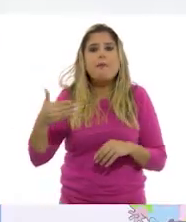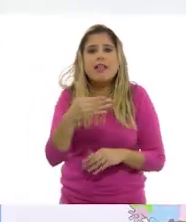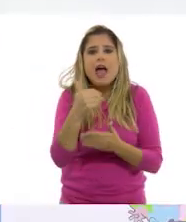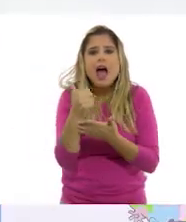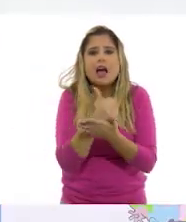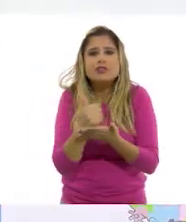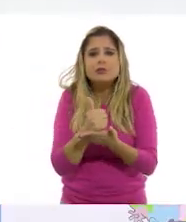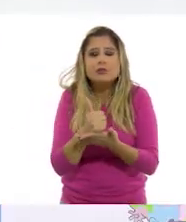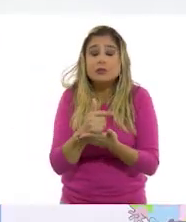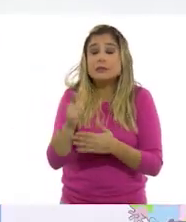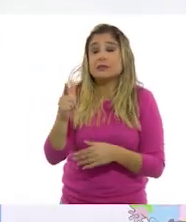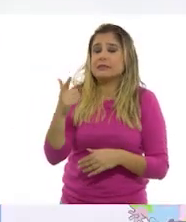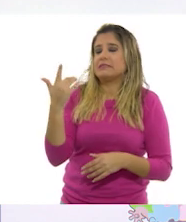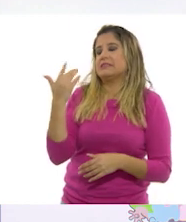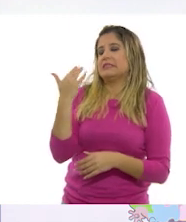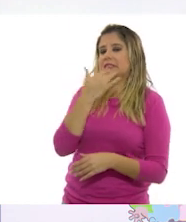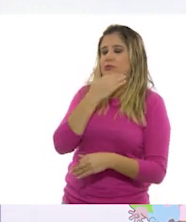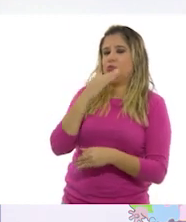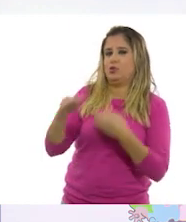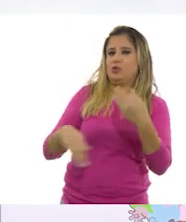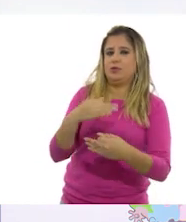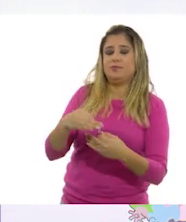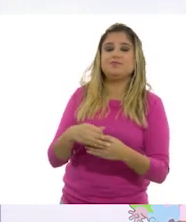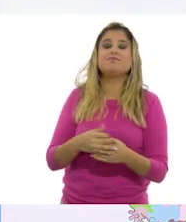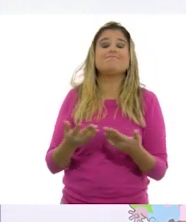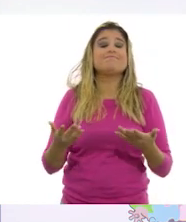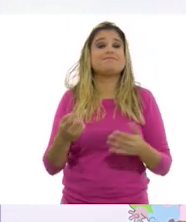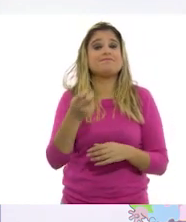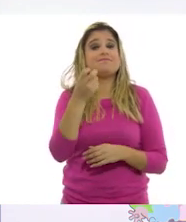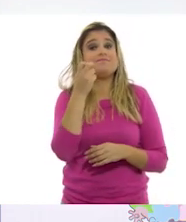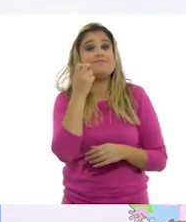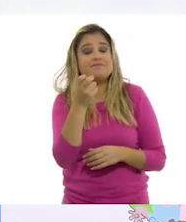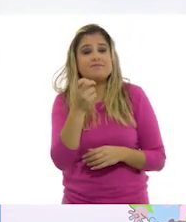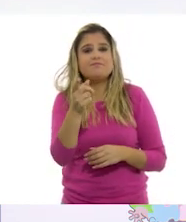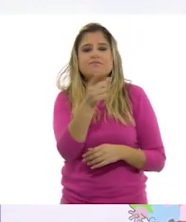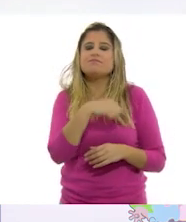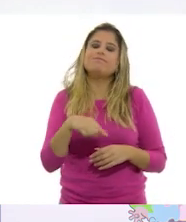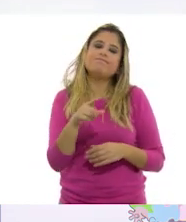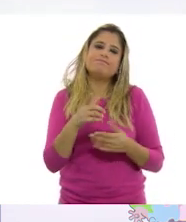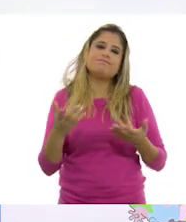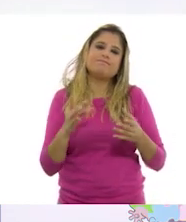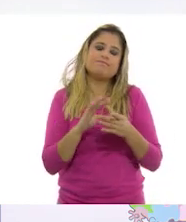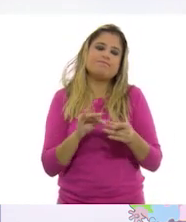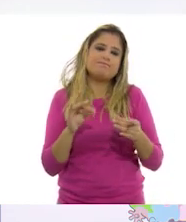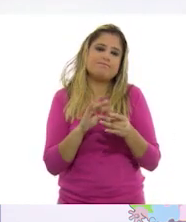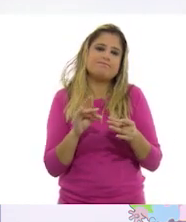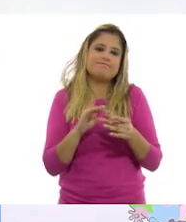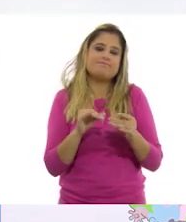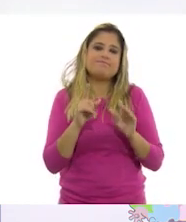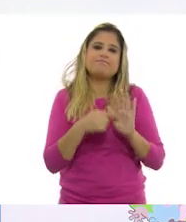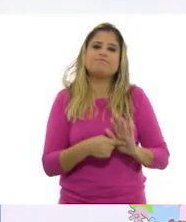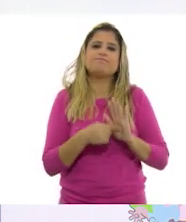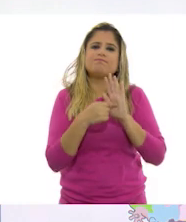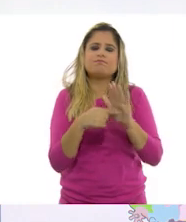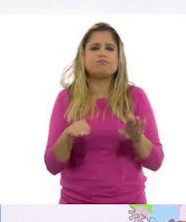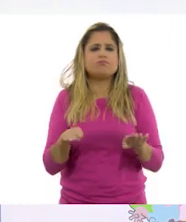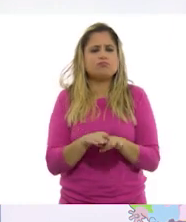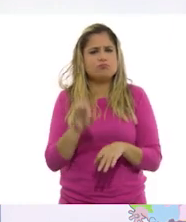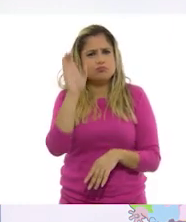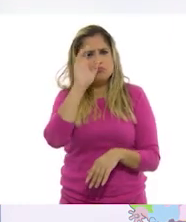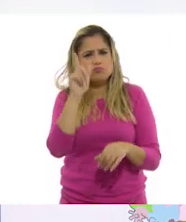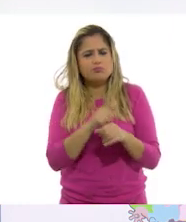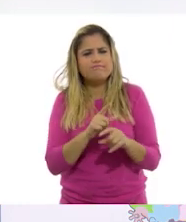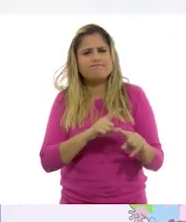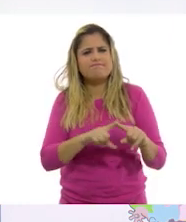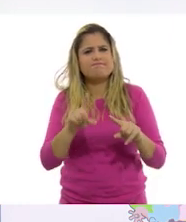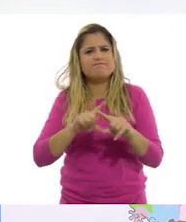Muy delicioso todo. Indudablemente esta es una muestra de cómo la cultura es